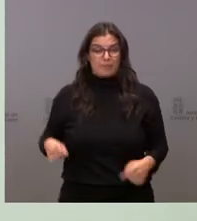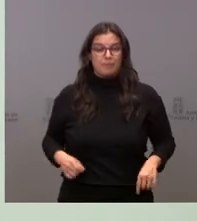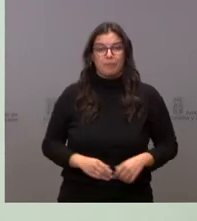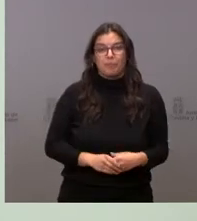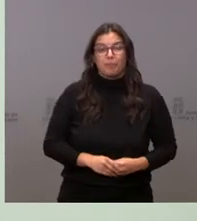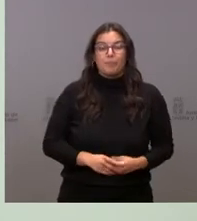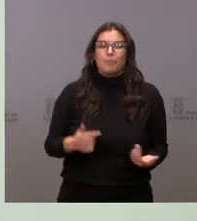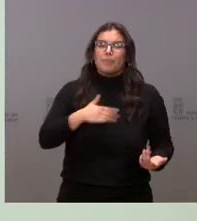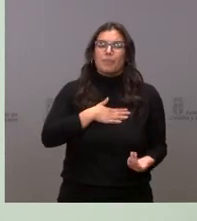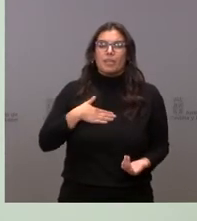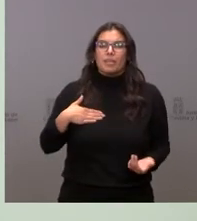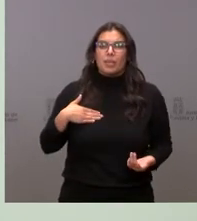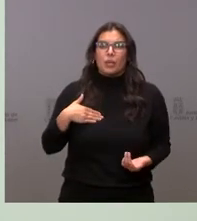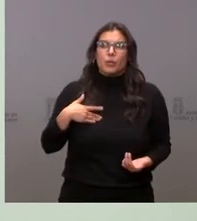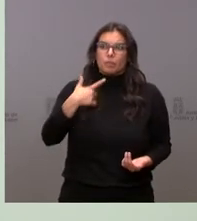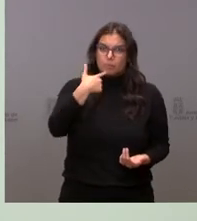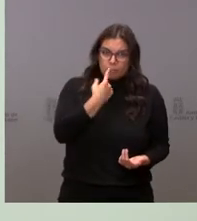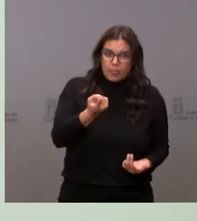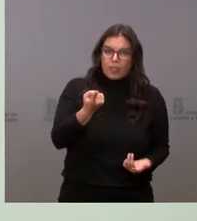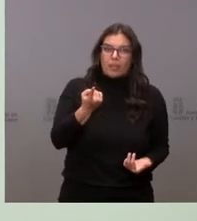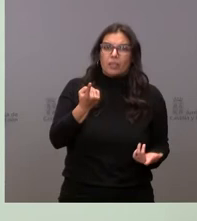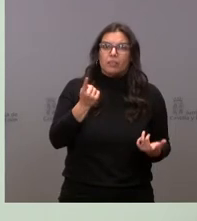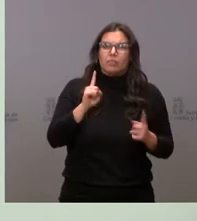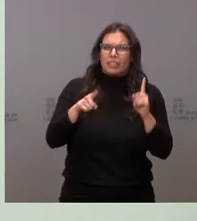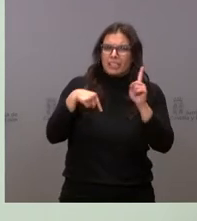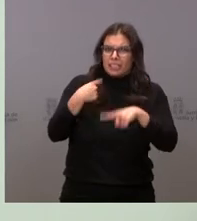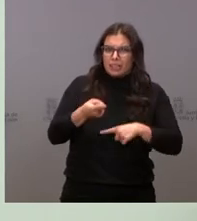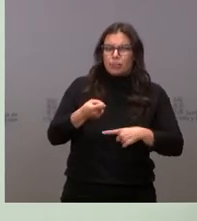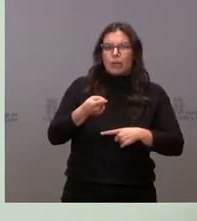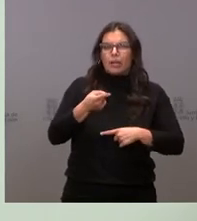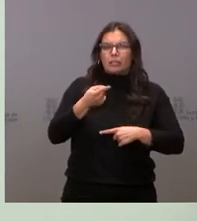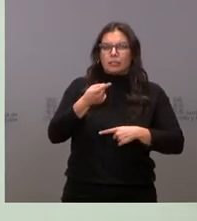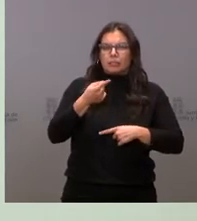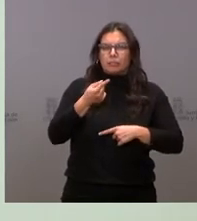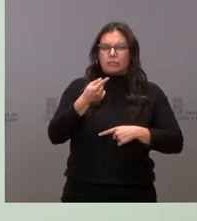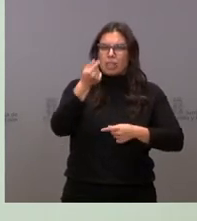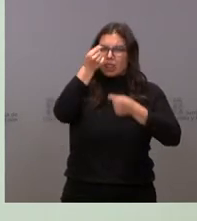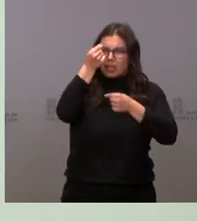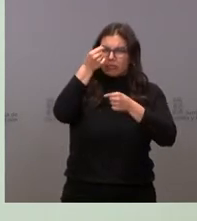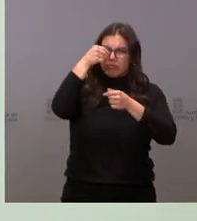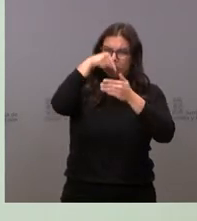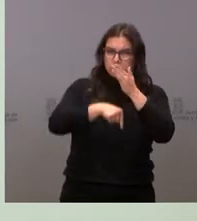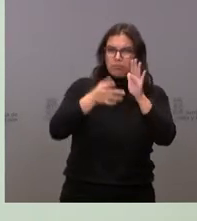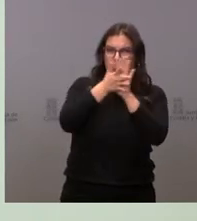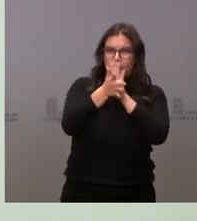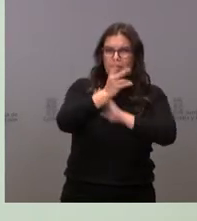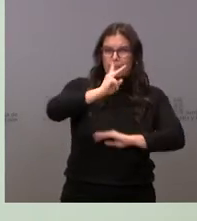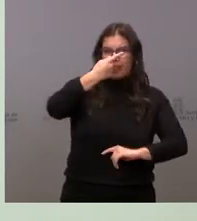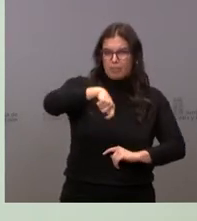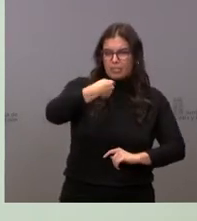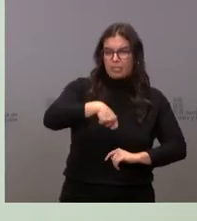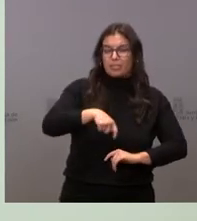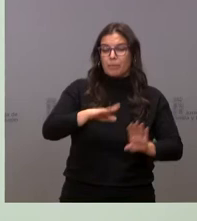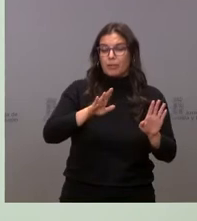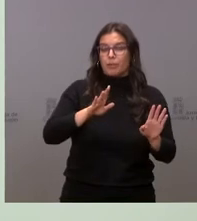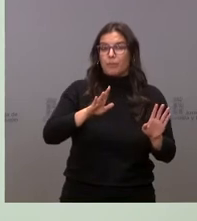Sí quiero decir, y luego explicará con detenimiento el vicepresidente, vamos a tener una especial